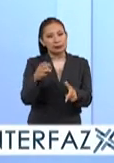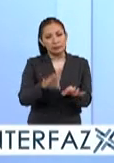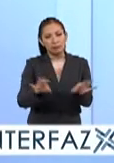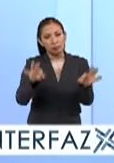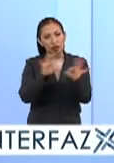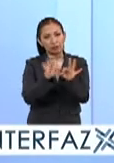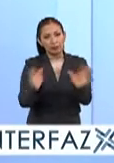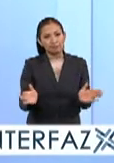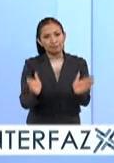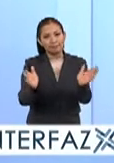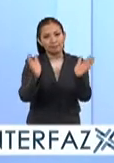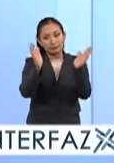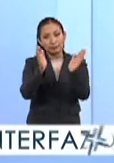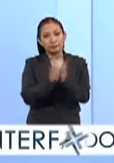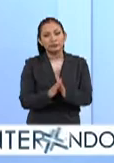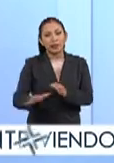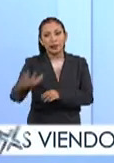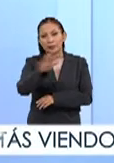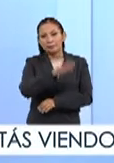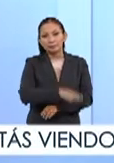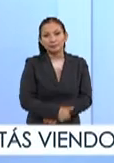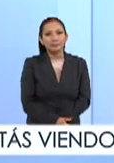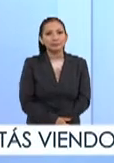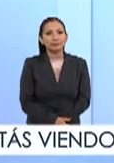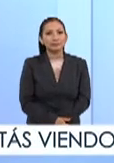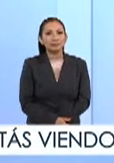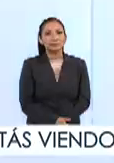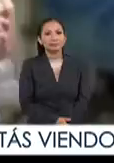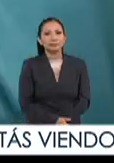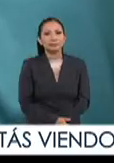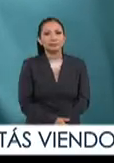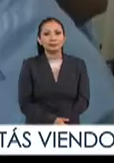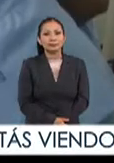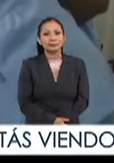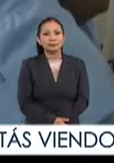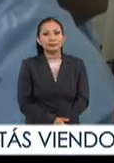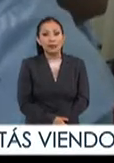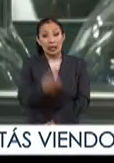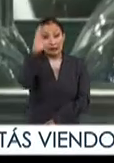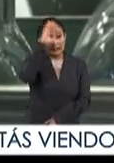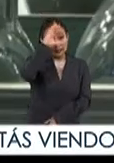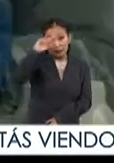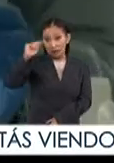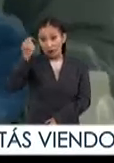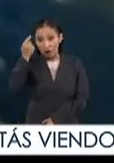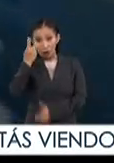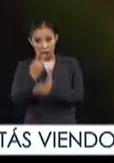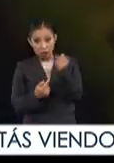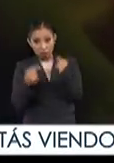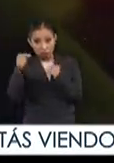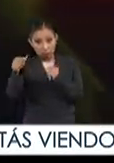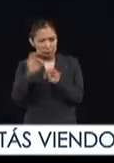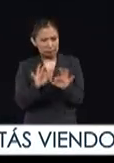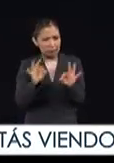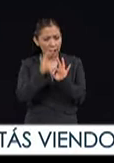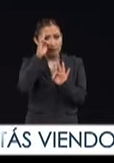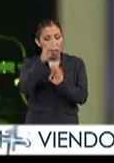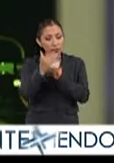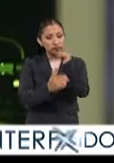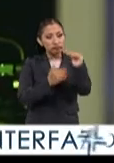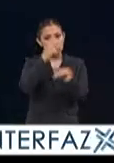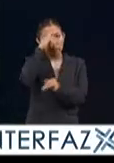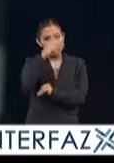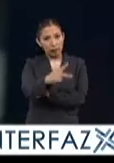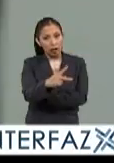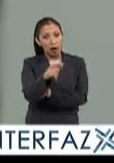importante impulsando este importante sector La ciencia y la tecnología son fundamentales para el progreso